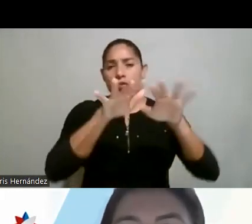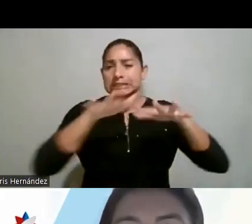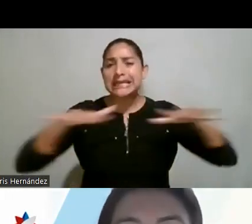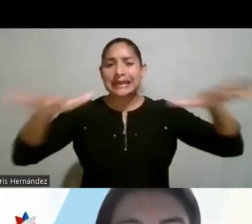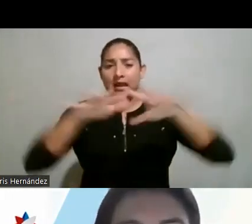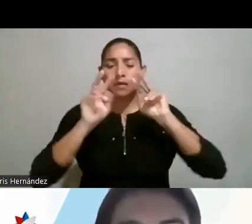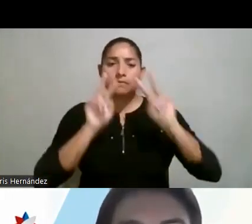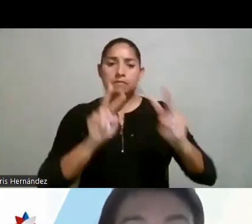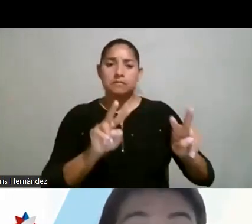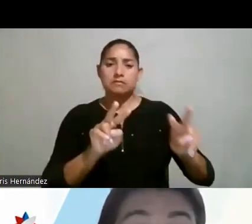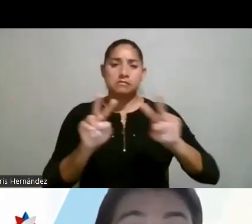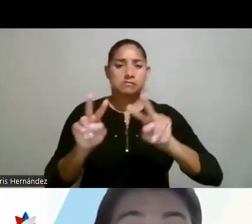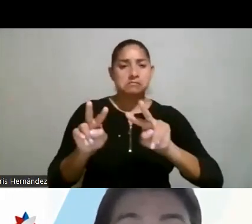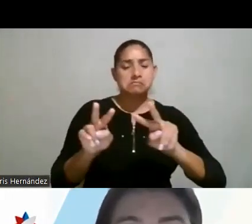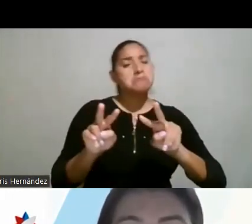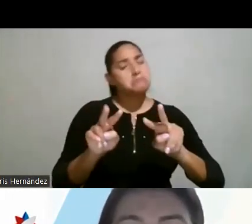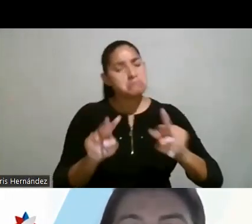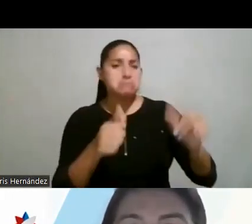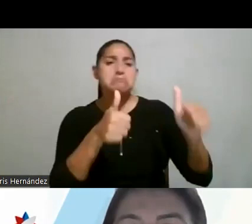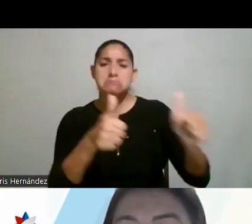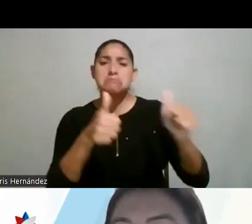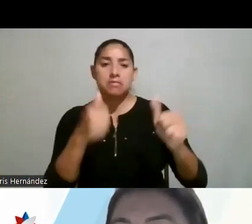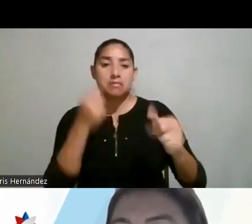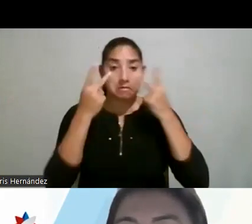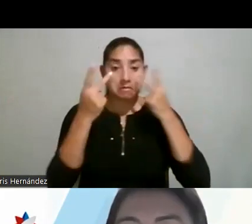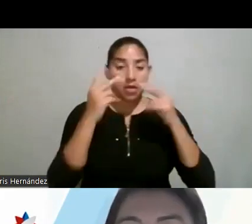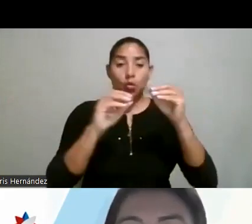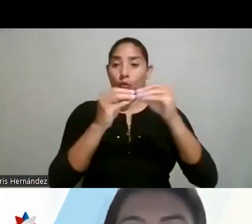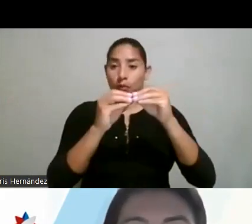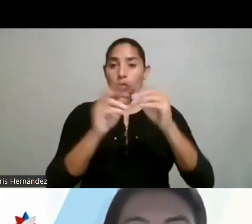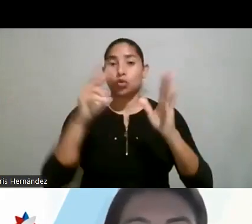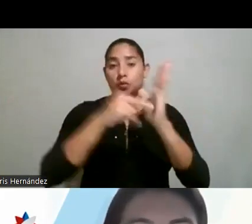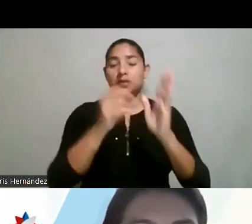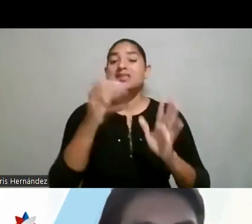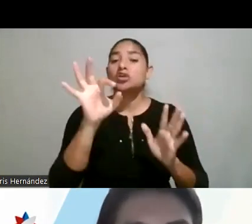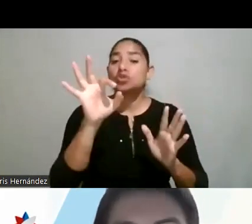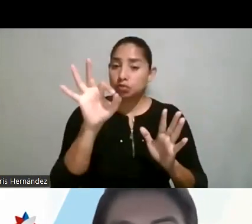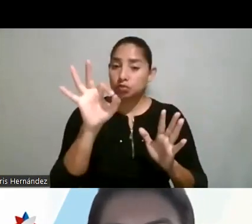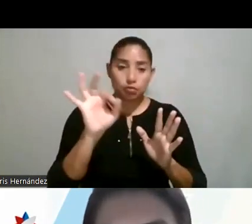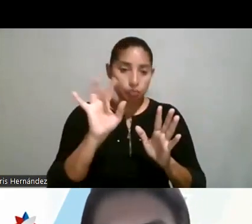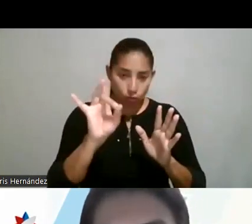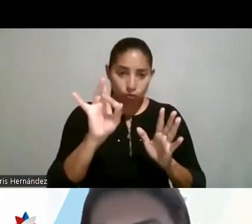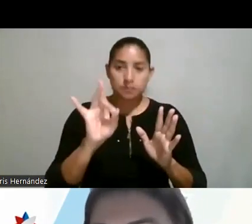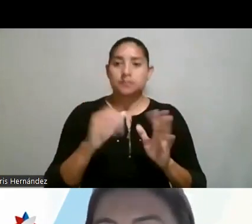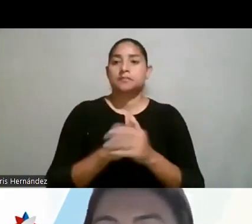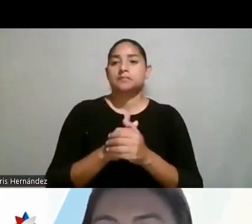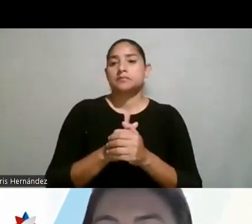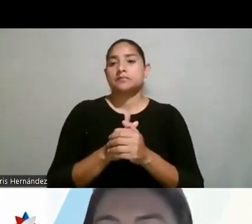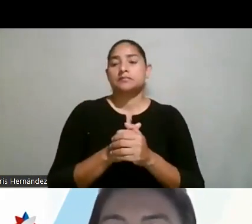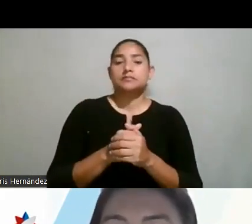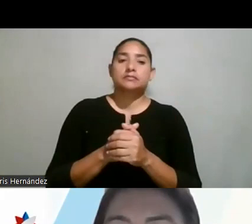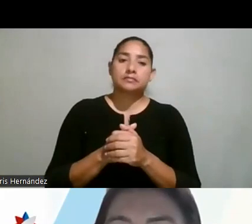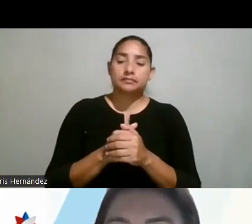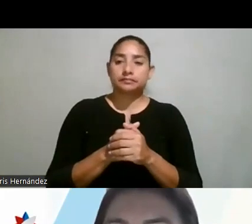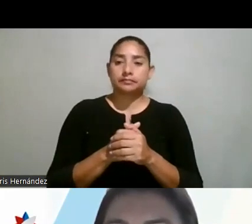podríamos pensar que las cosas están muy bien, porque si ustedes ven aquí, en el caso del 2018, que es el corte que tengo ahorita, tenemos que actualizarlo,